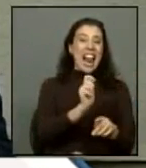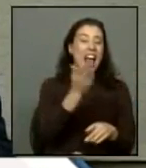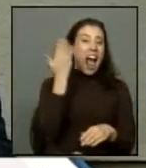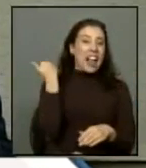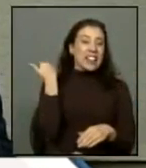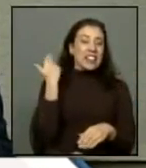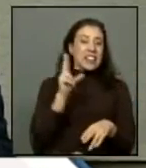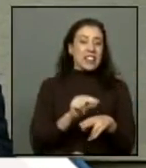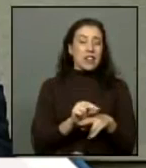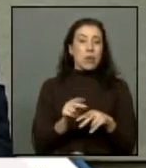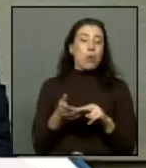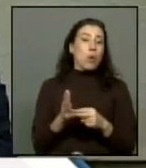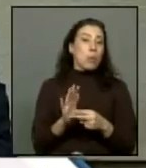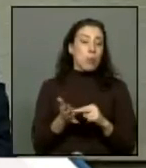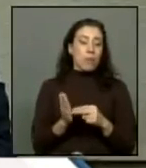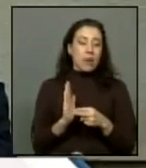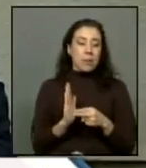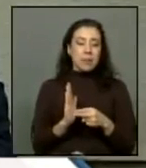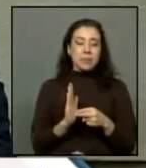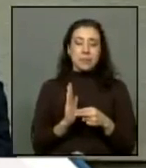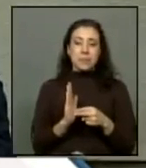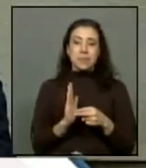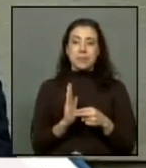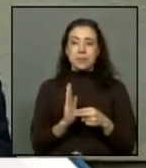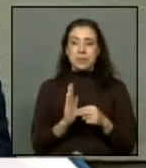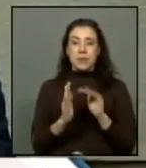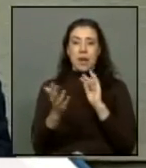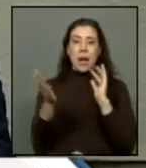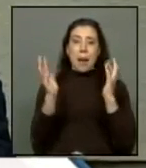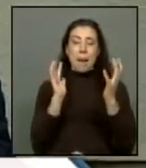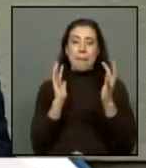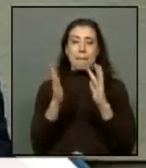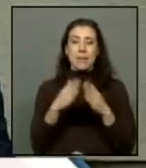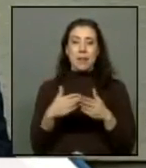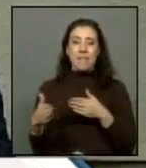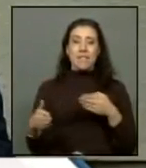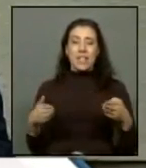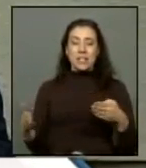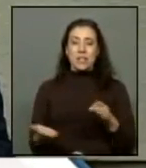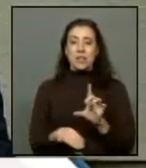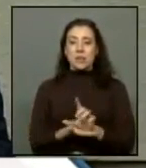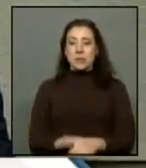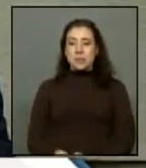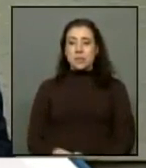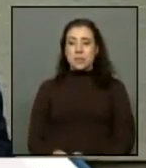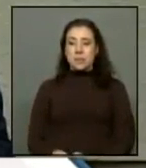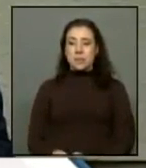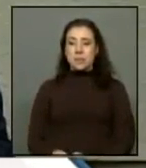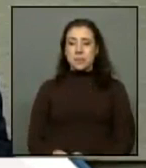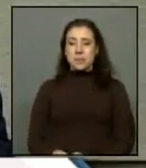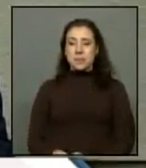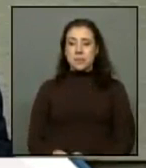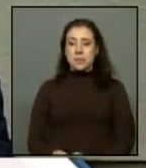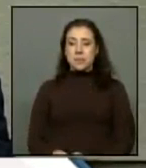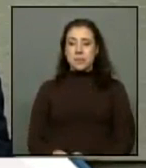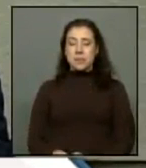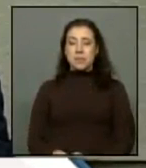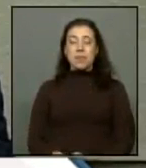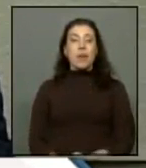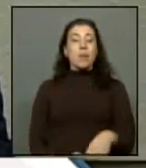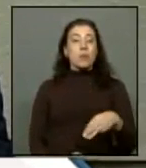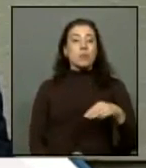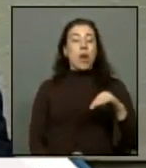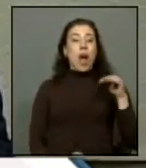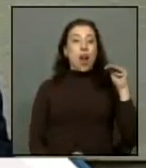consecuencias problemas ambientales para los vecinos del sector. El municipio de Alto Hospicio ha generado